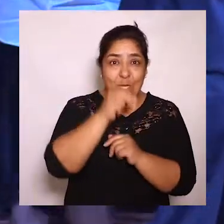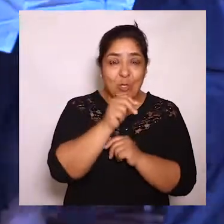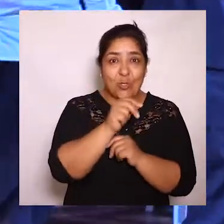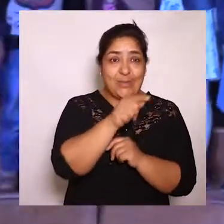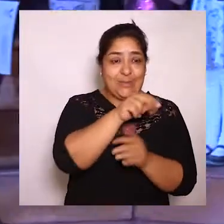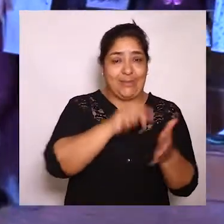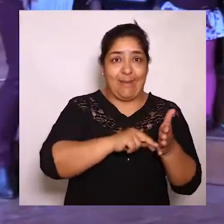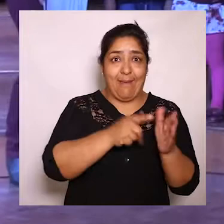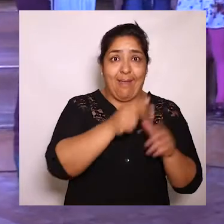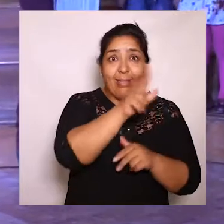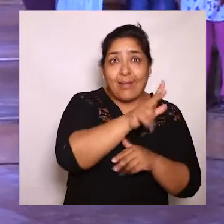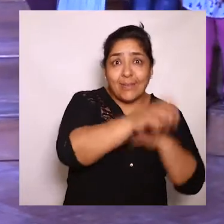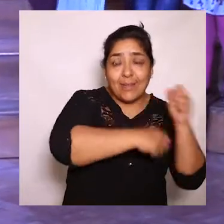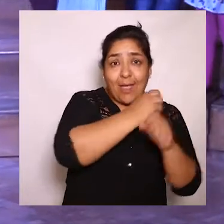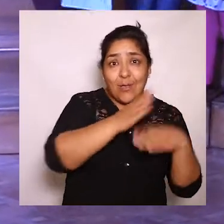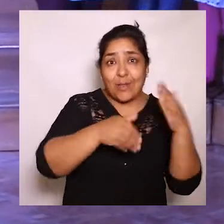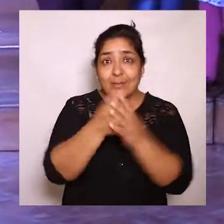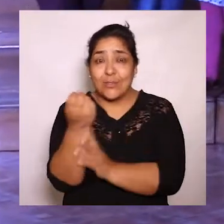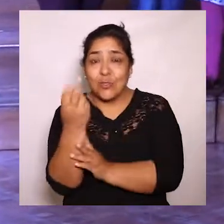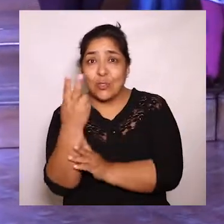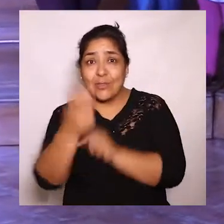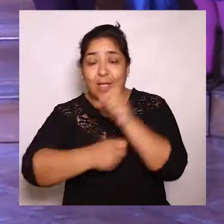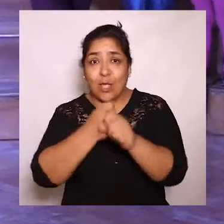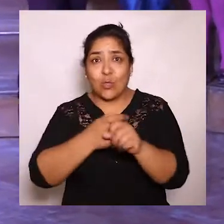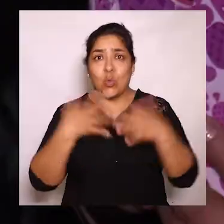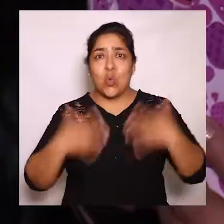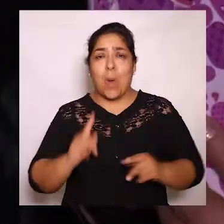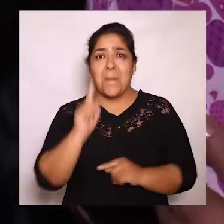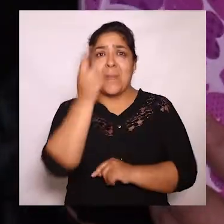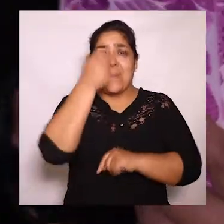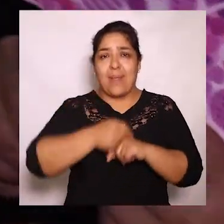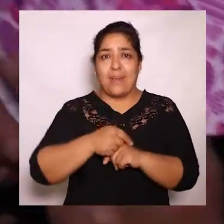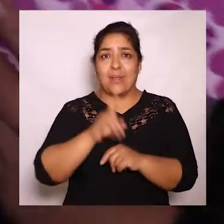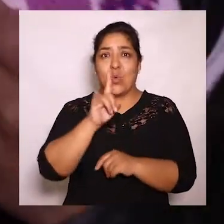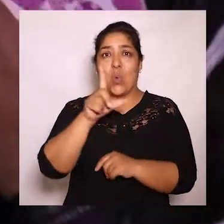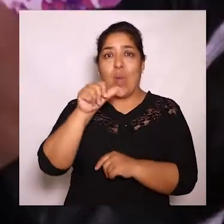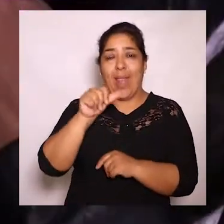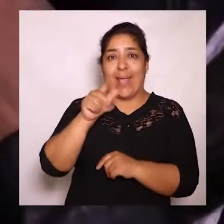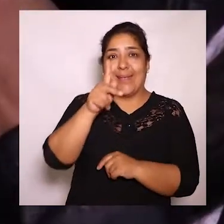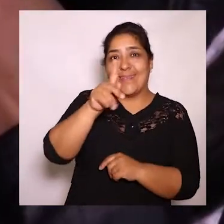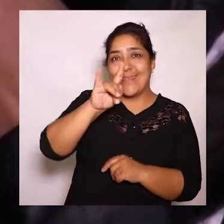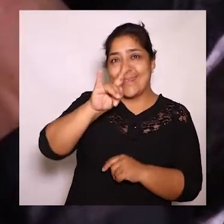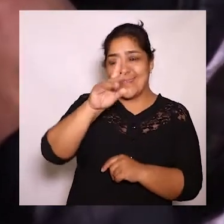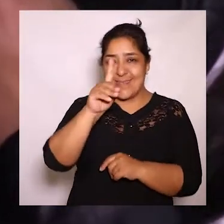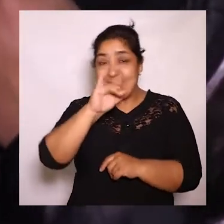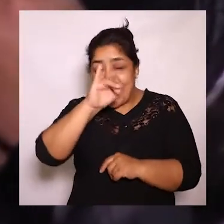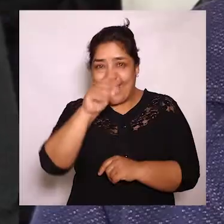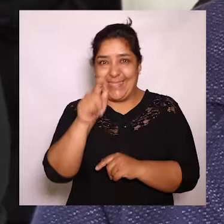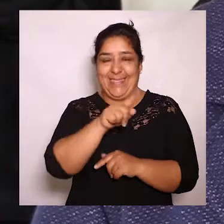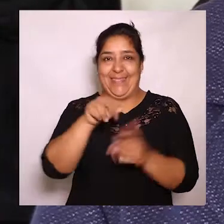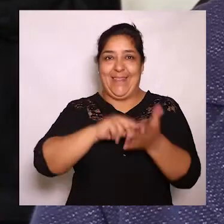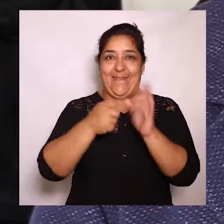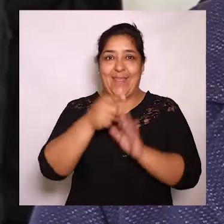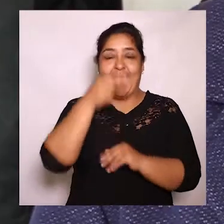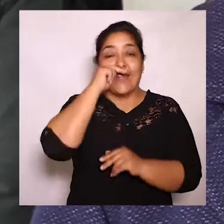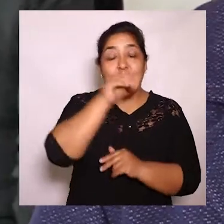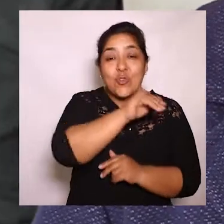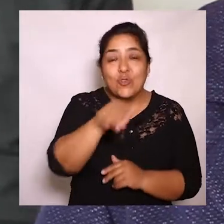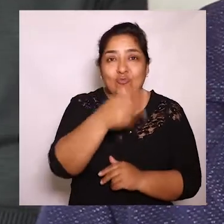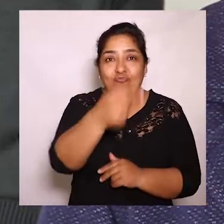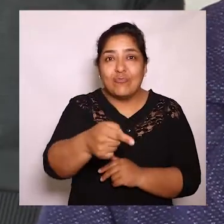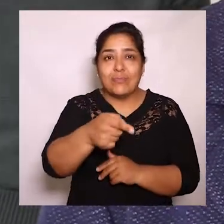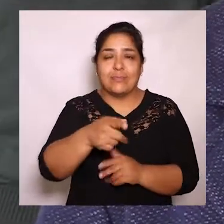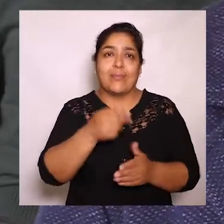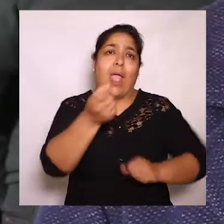edad, quienes cumplieron con alegría y satisfacción la primera oferta de ULA Kids. Que apoyen a